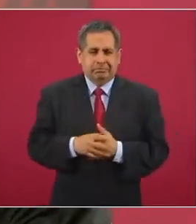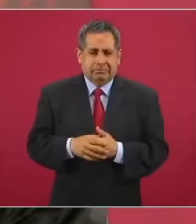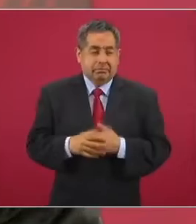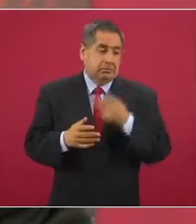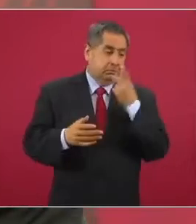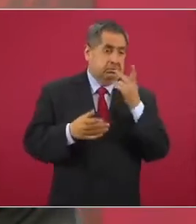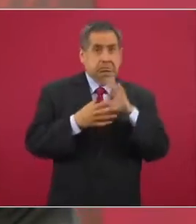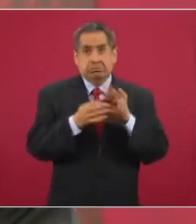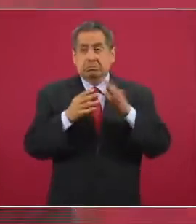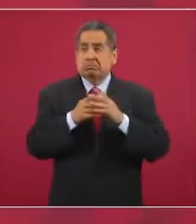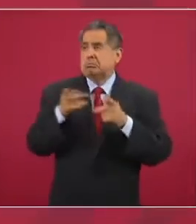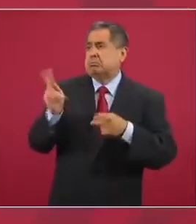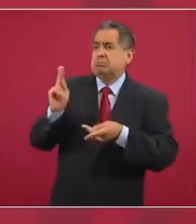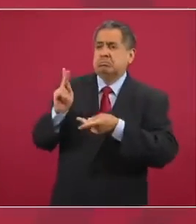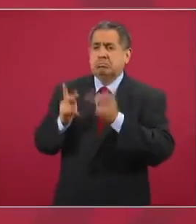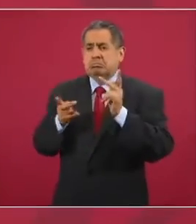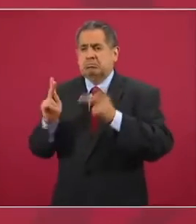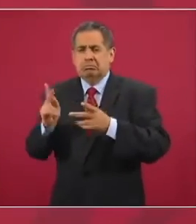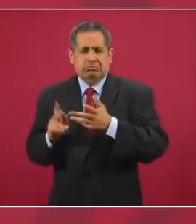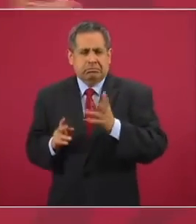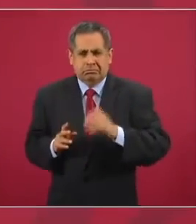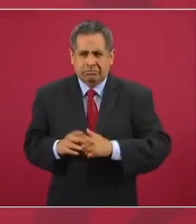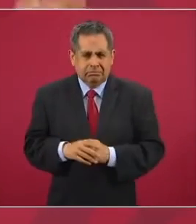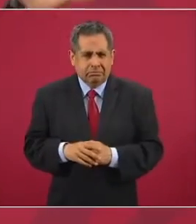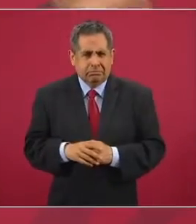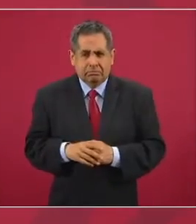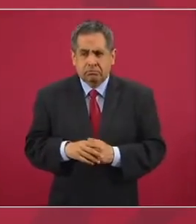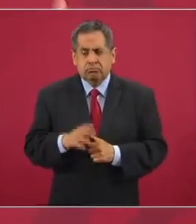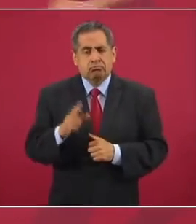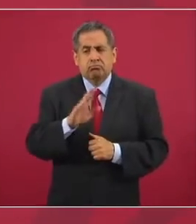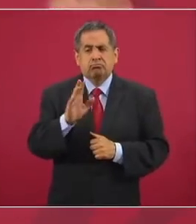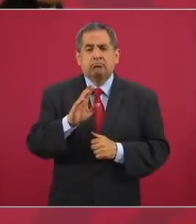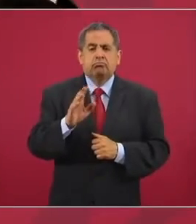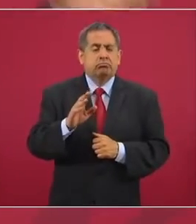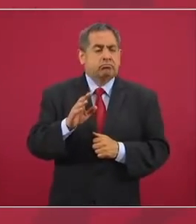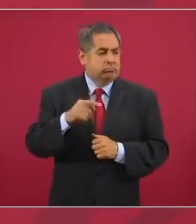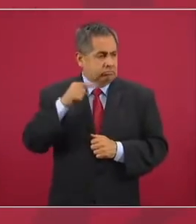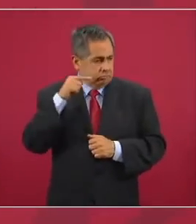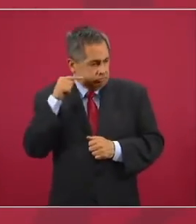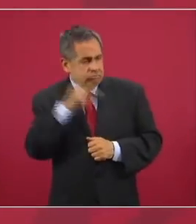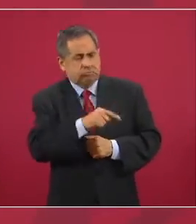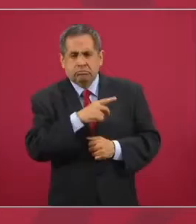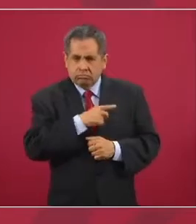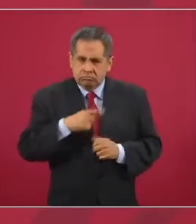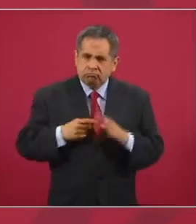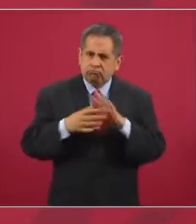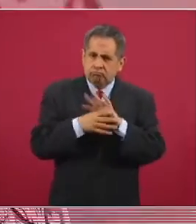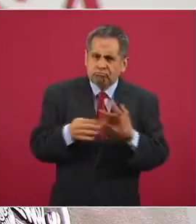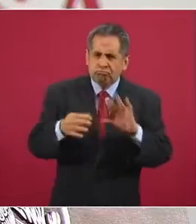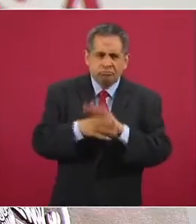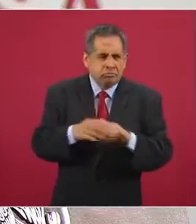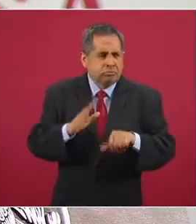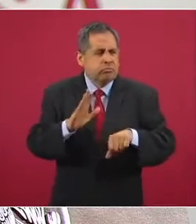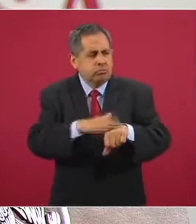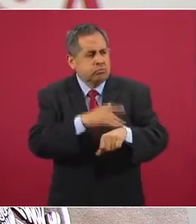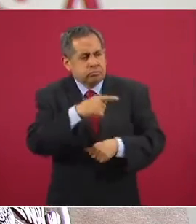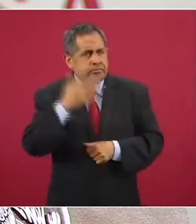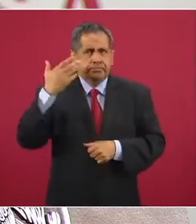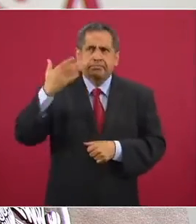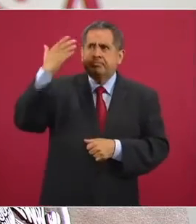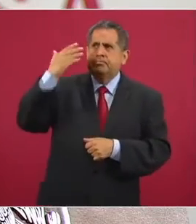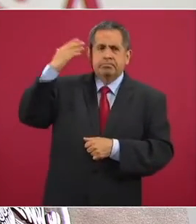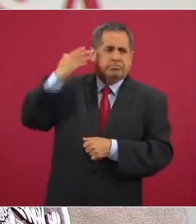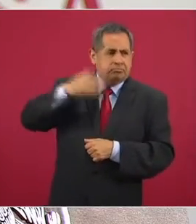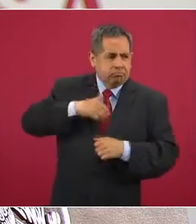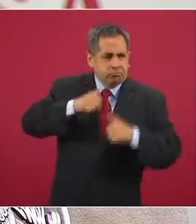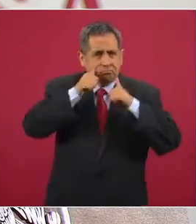cuestionamientos, la verdad es que ellos deberían de explicar por qué se desatendió tanto